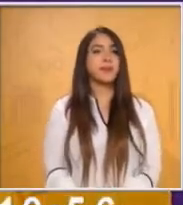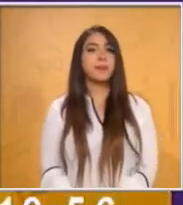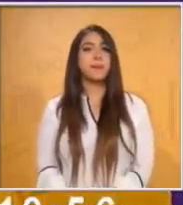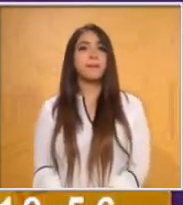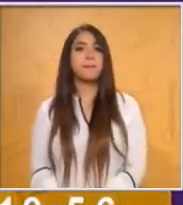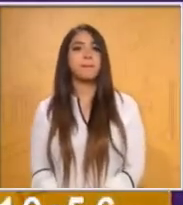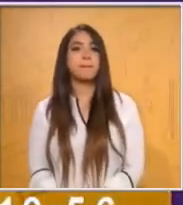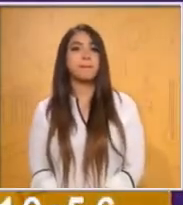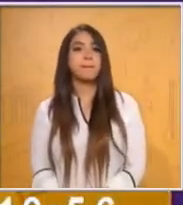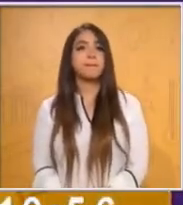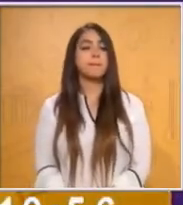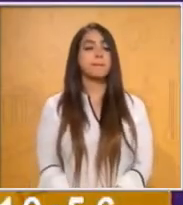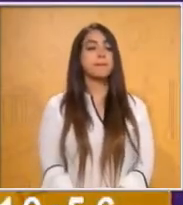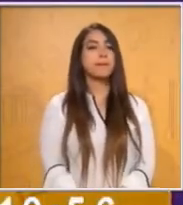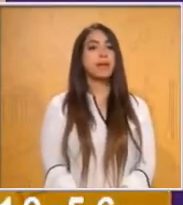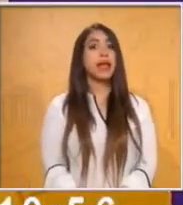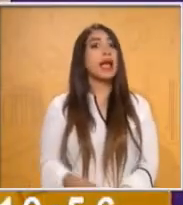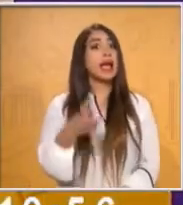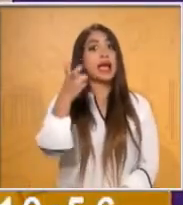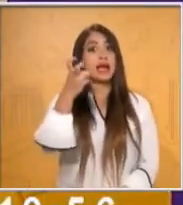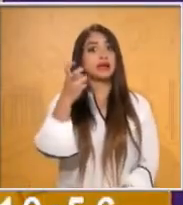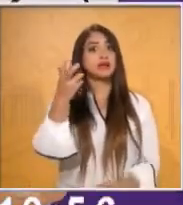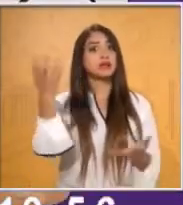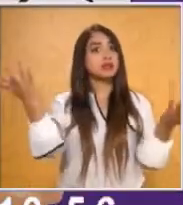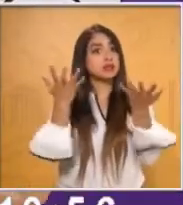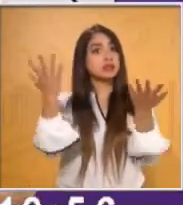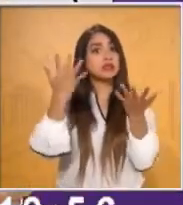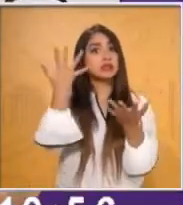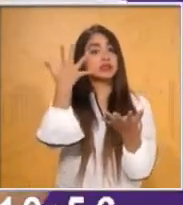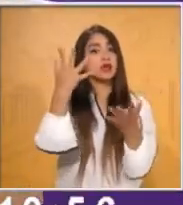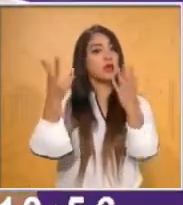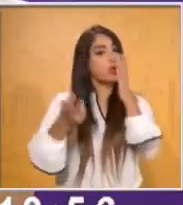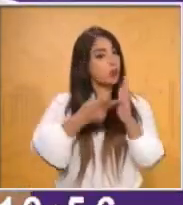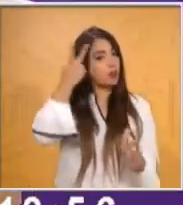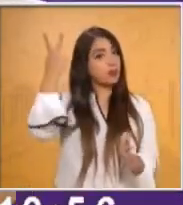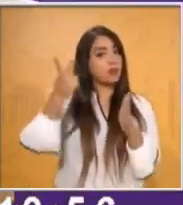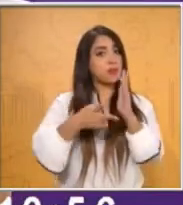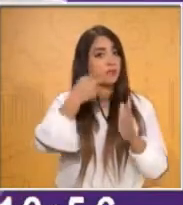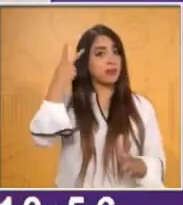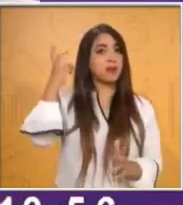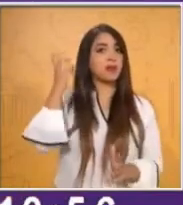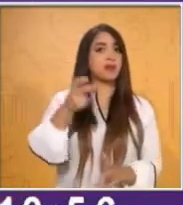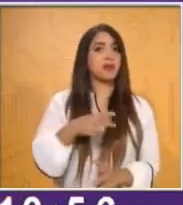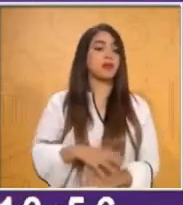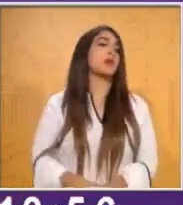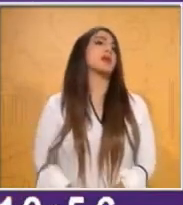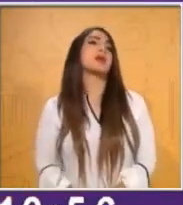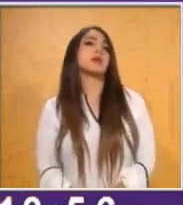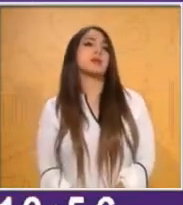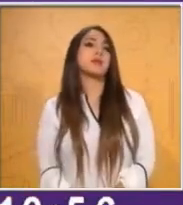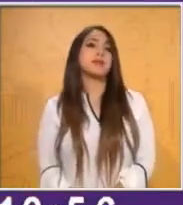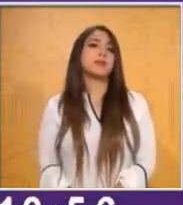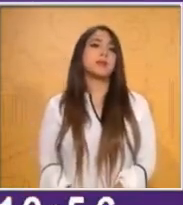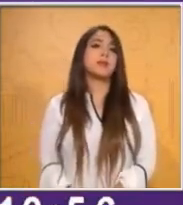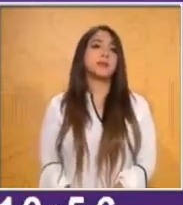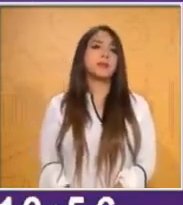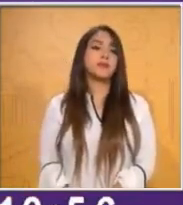cinco veces. Ya que en tu carpeta de evidencias vas a anotar los resultados que te vayan saliendo a ti.